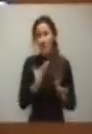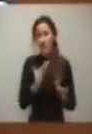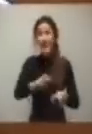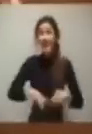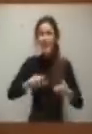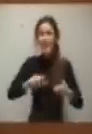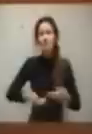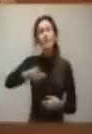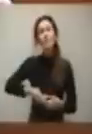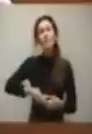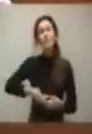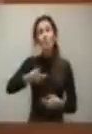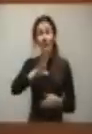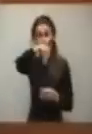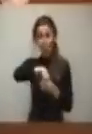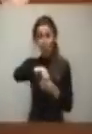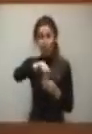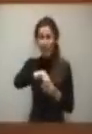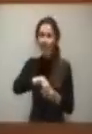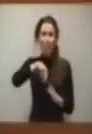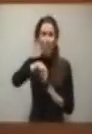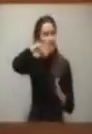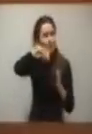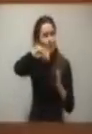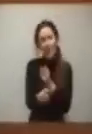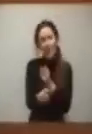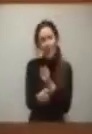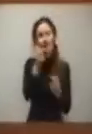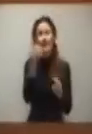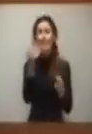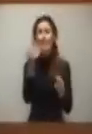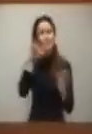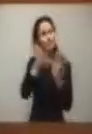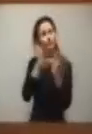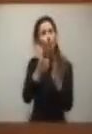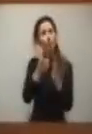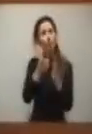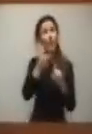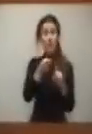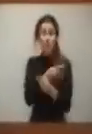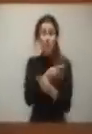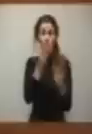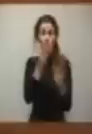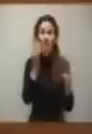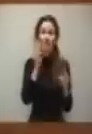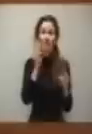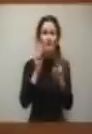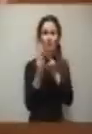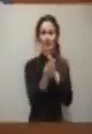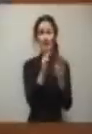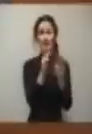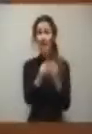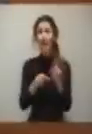de contenido, de calado, que defiendan los objetivos públicos, que se haga de forma transparente y que, además,